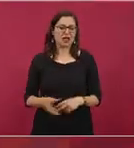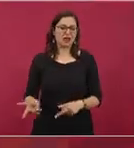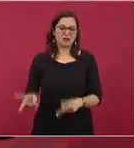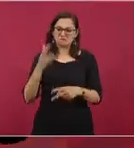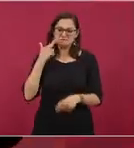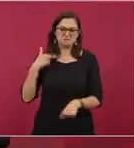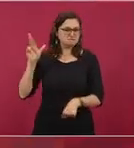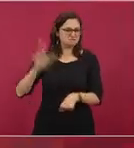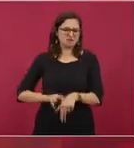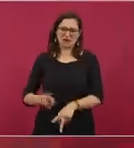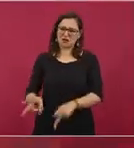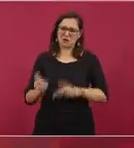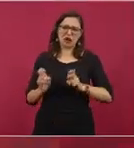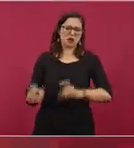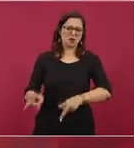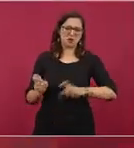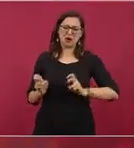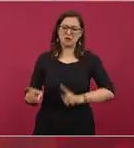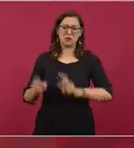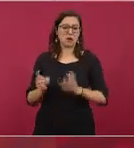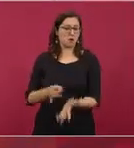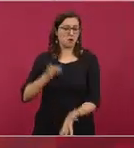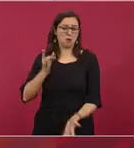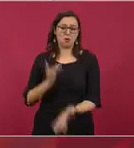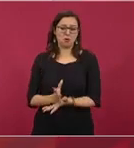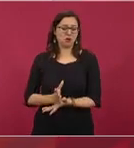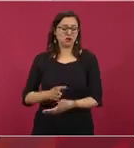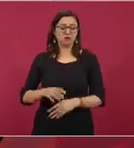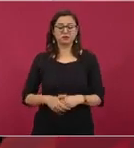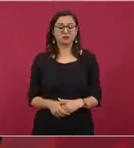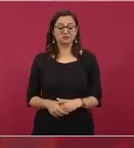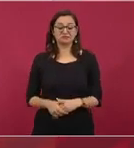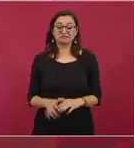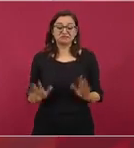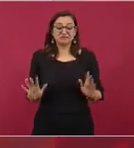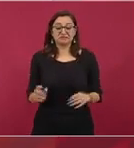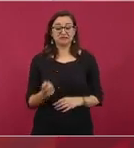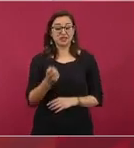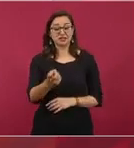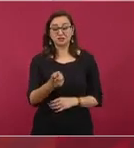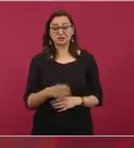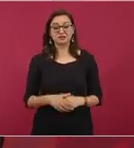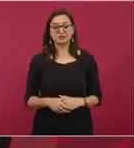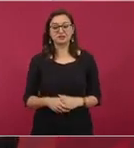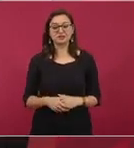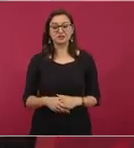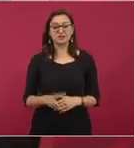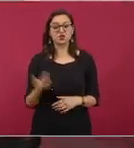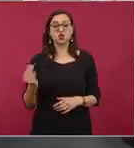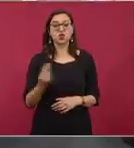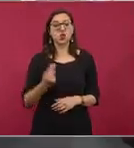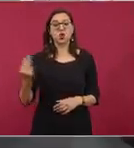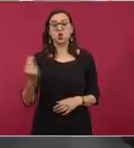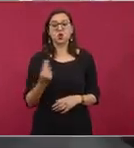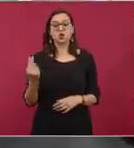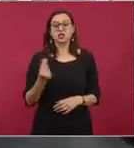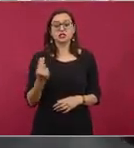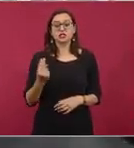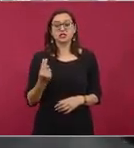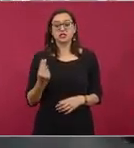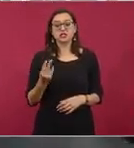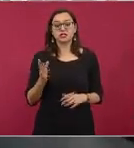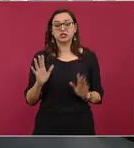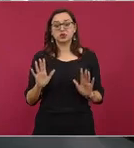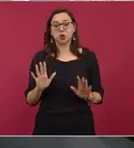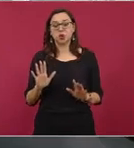robar a saquear eso es todo no hace falta ser